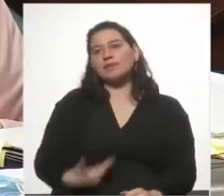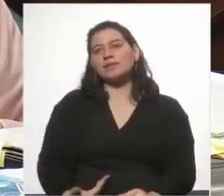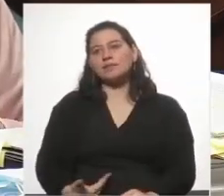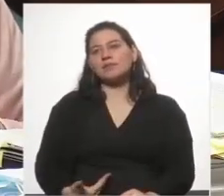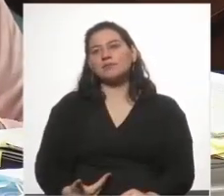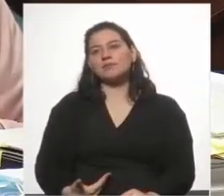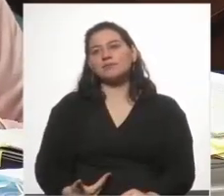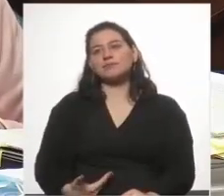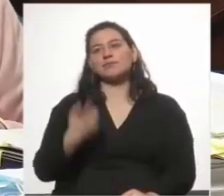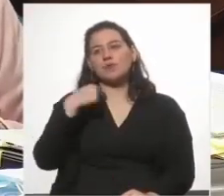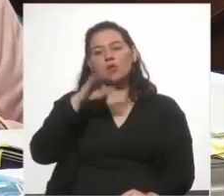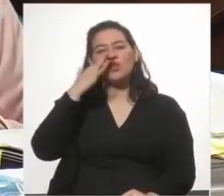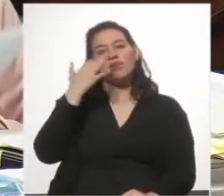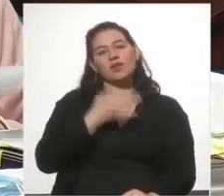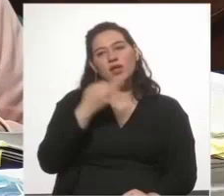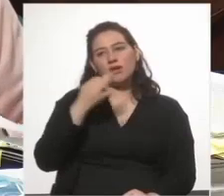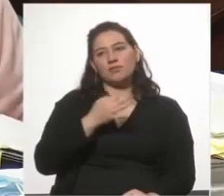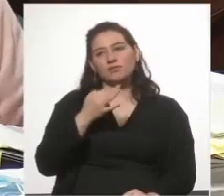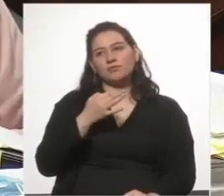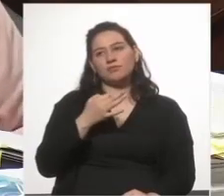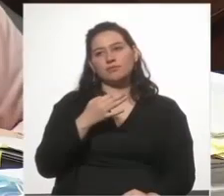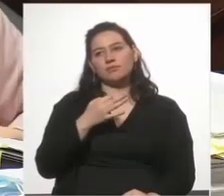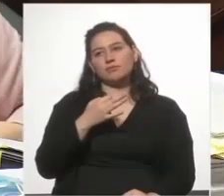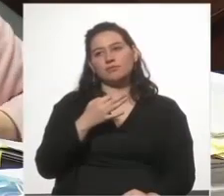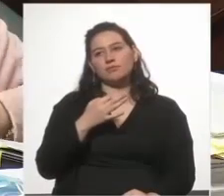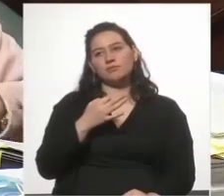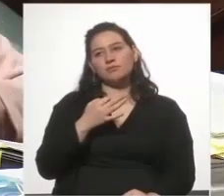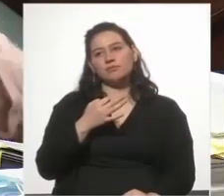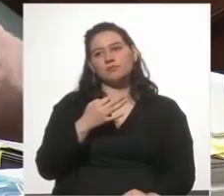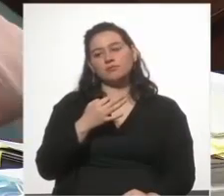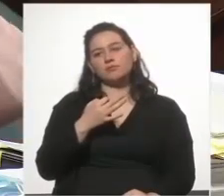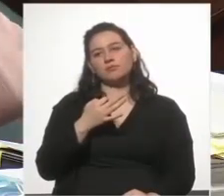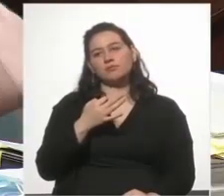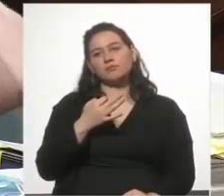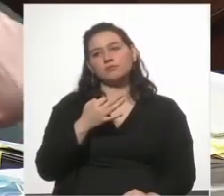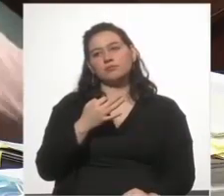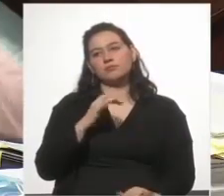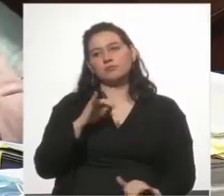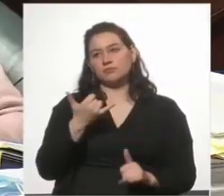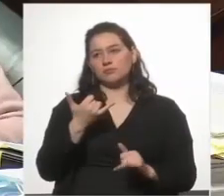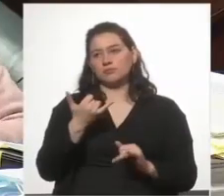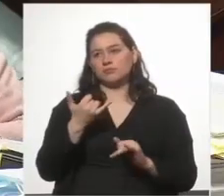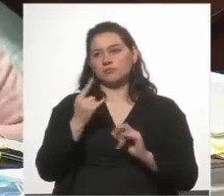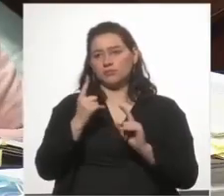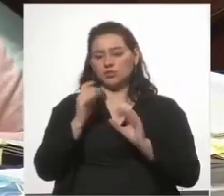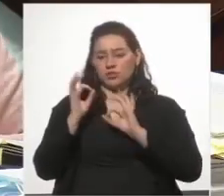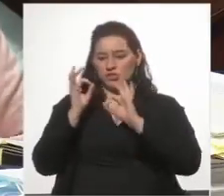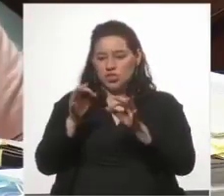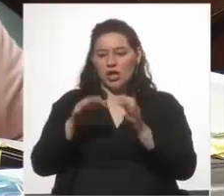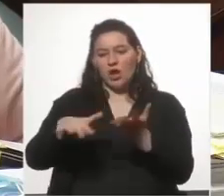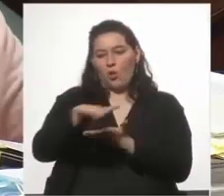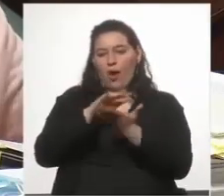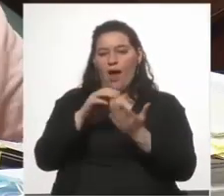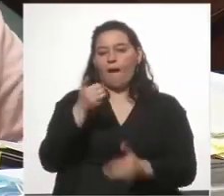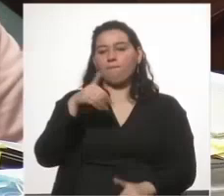la verdad que cuando llegan al lugar donde estaba detenido Amodio,